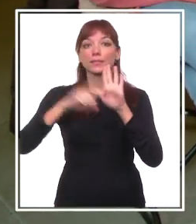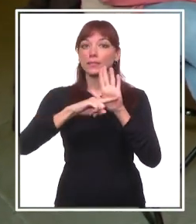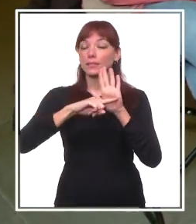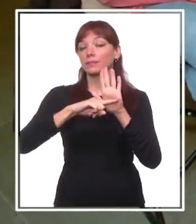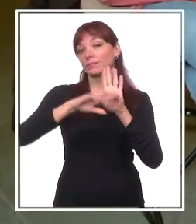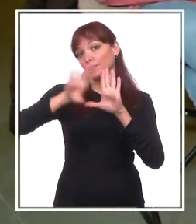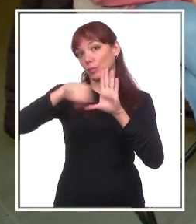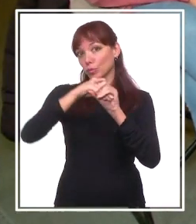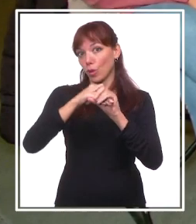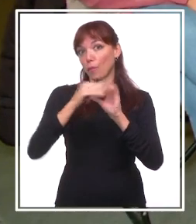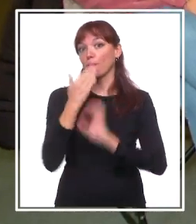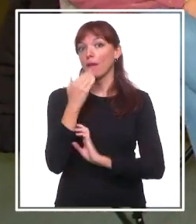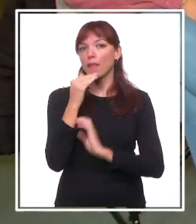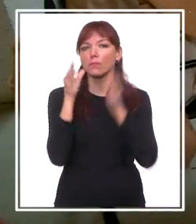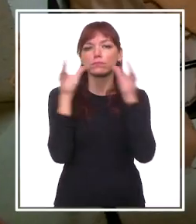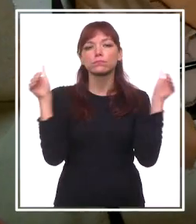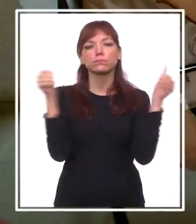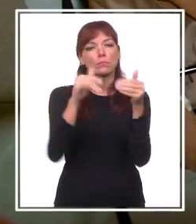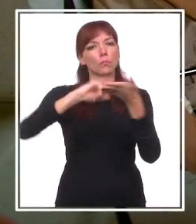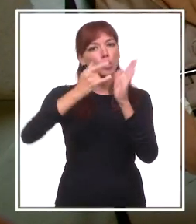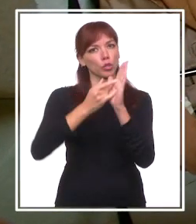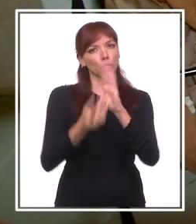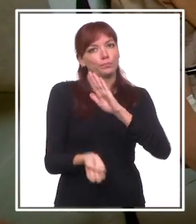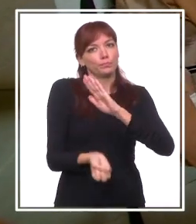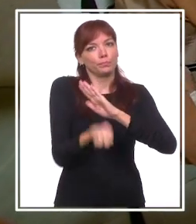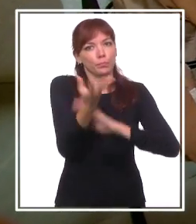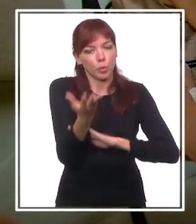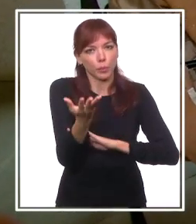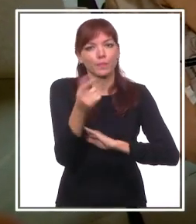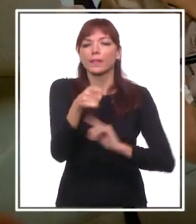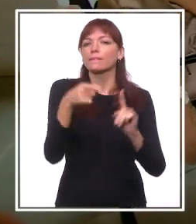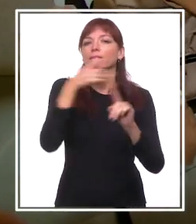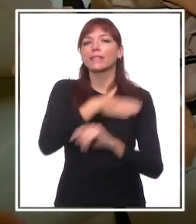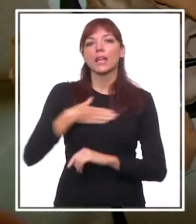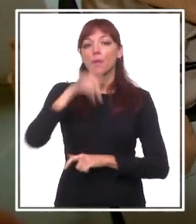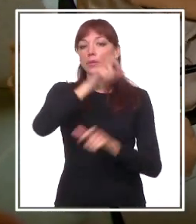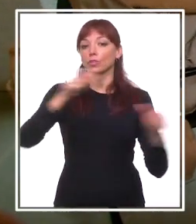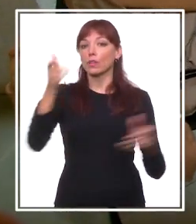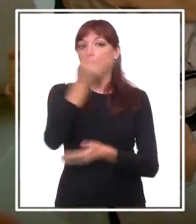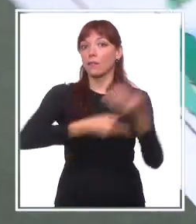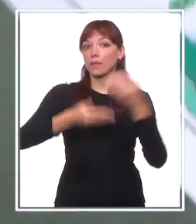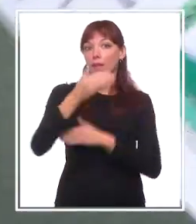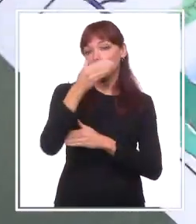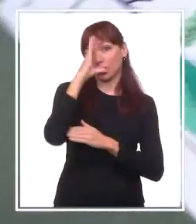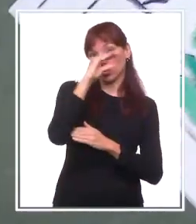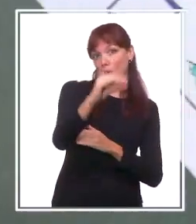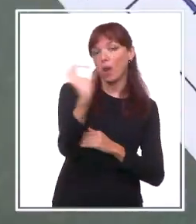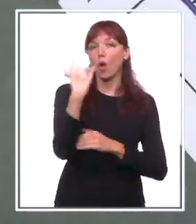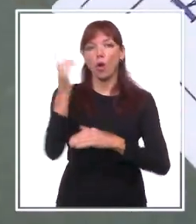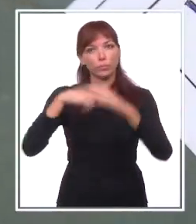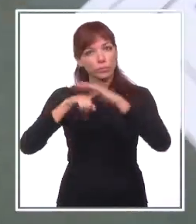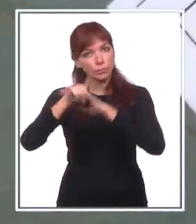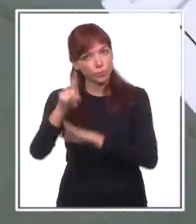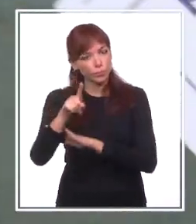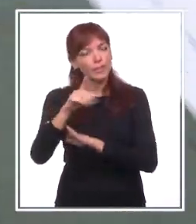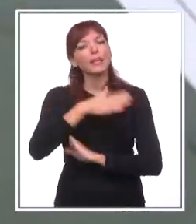innovador proyecto Miradas en Plenitud, que busca potenciar la inserción laboral de personas con discapacidad intelectual o del desarrollo en